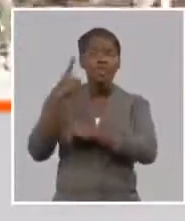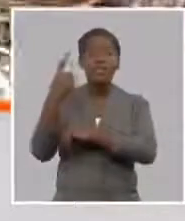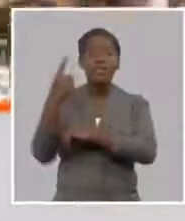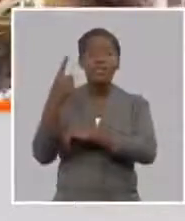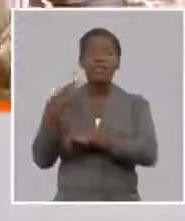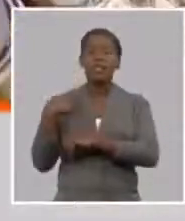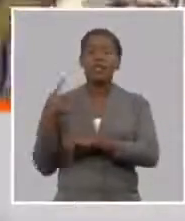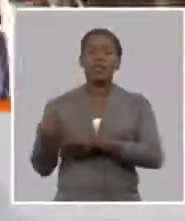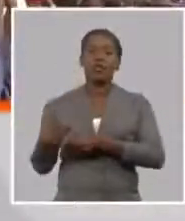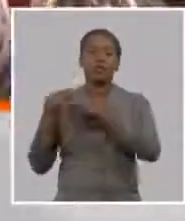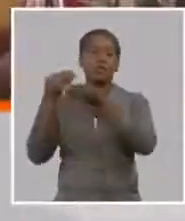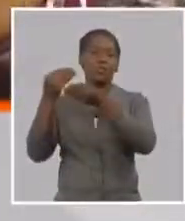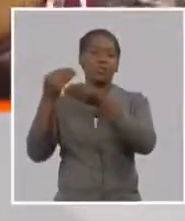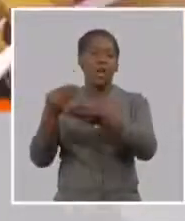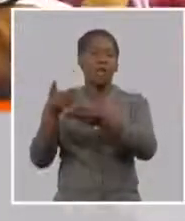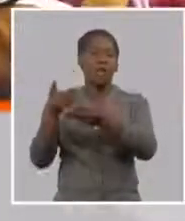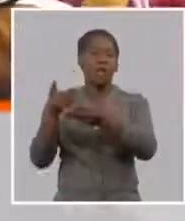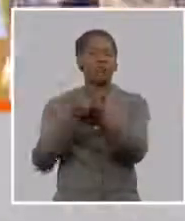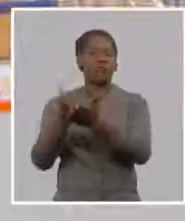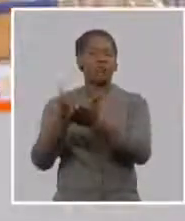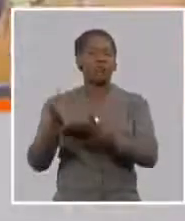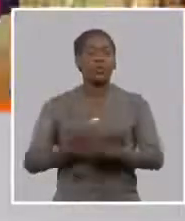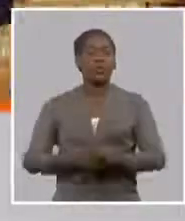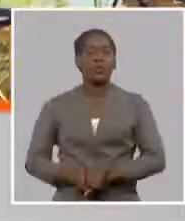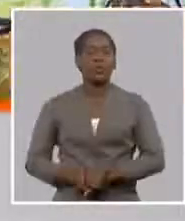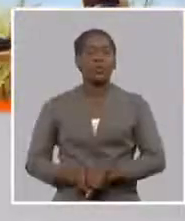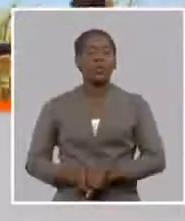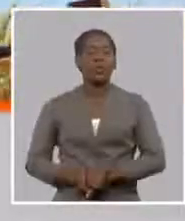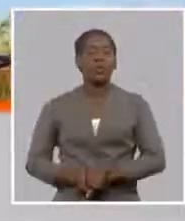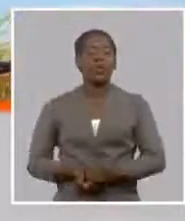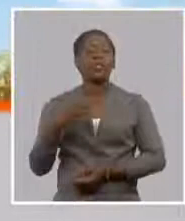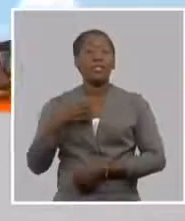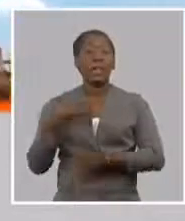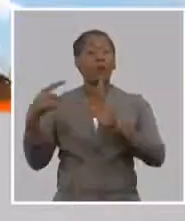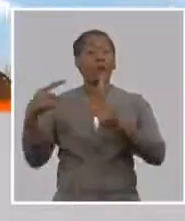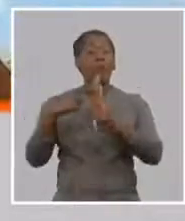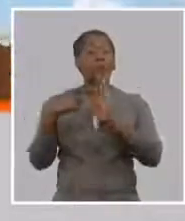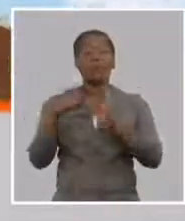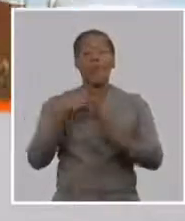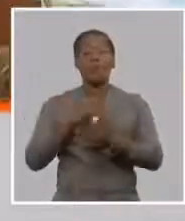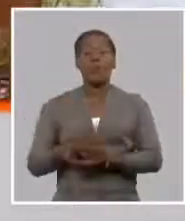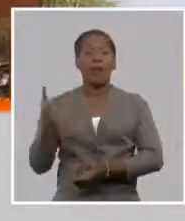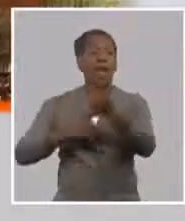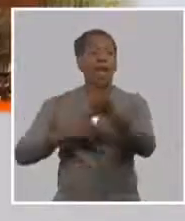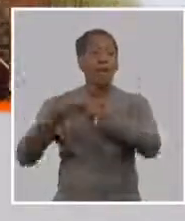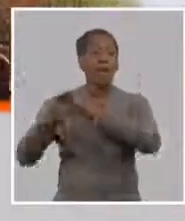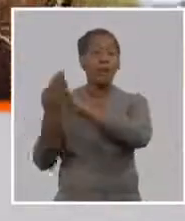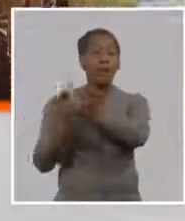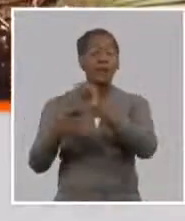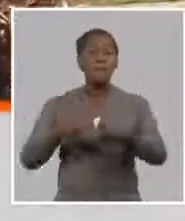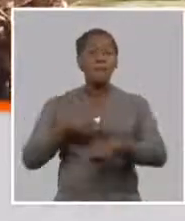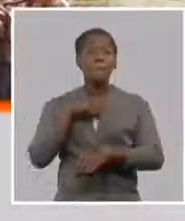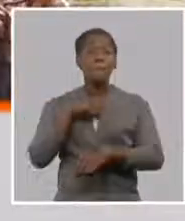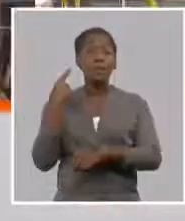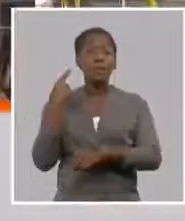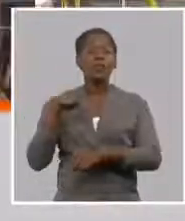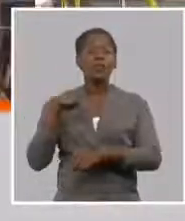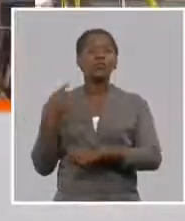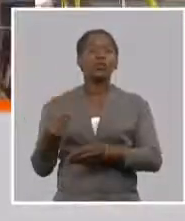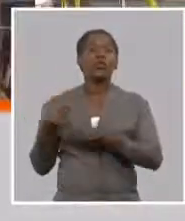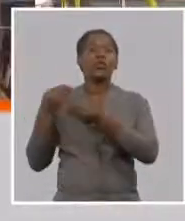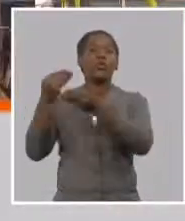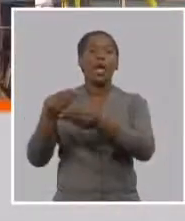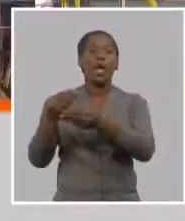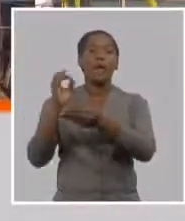seguro bueno aumentar de un 50% de indemnización de las pérdidas a un 70% en